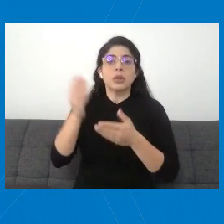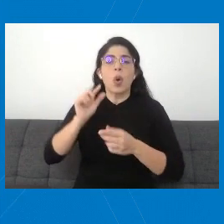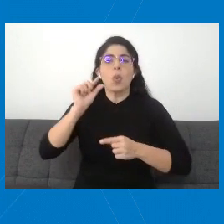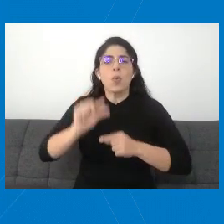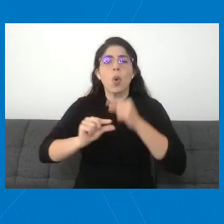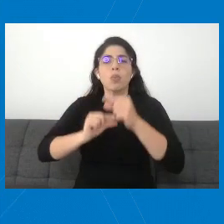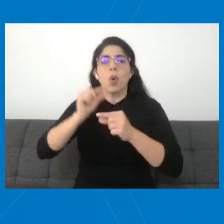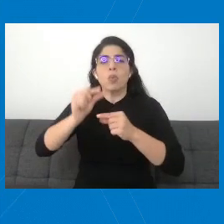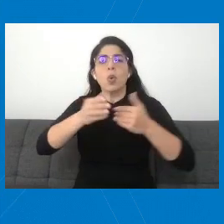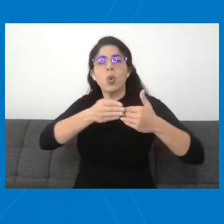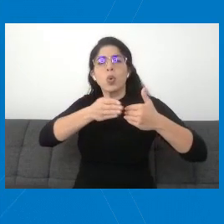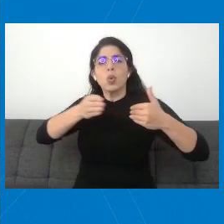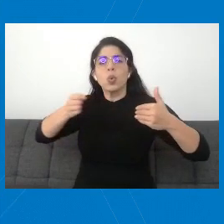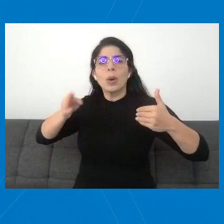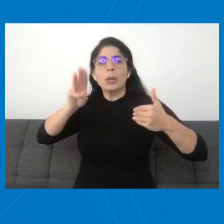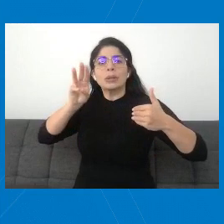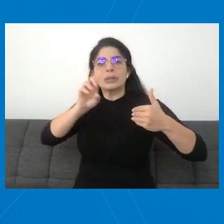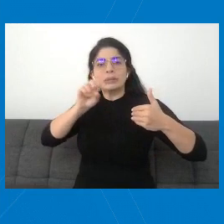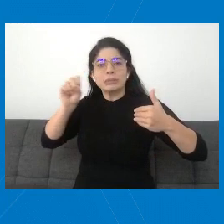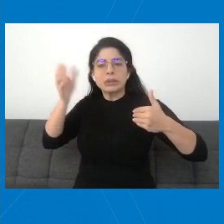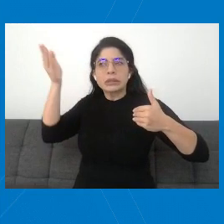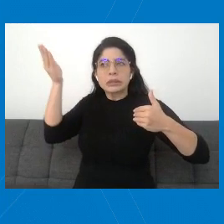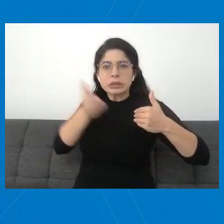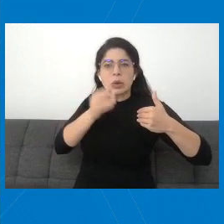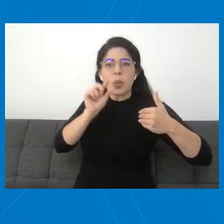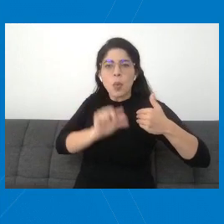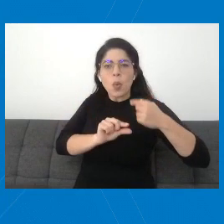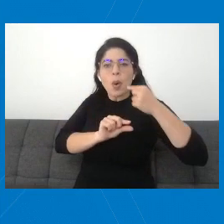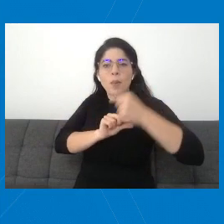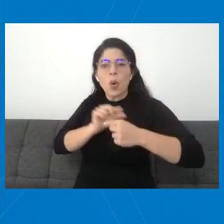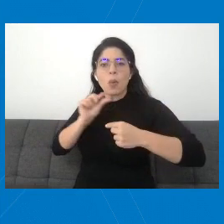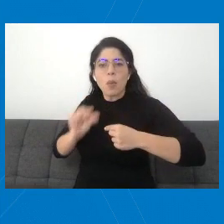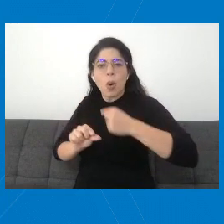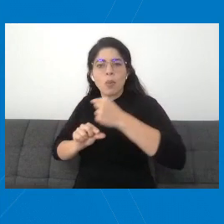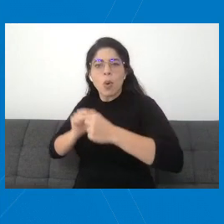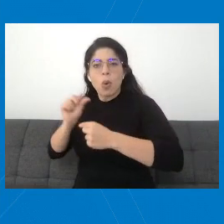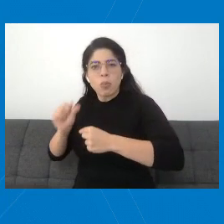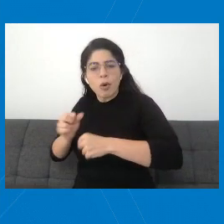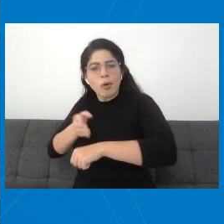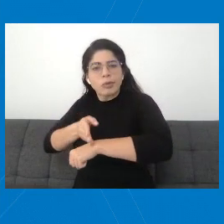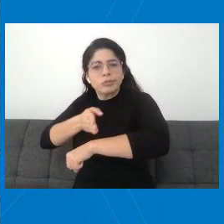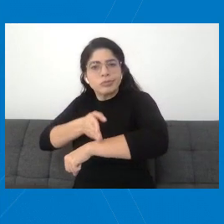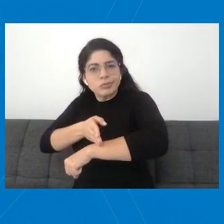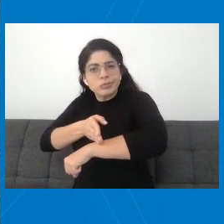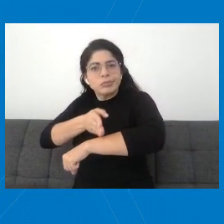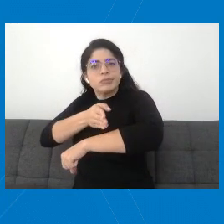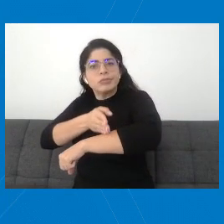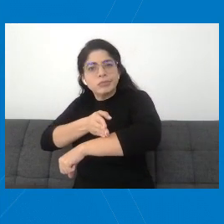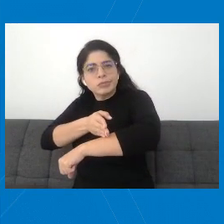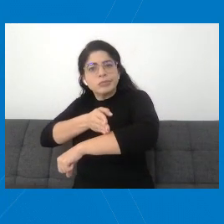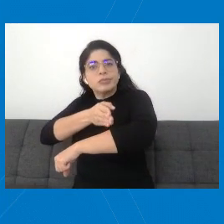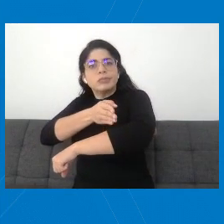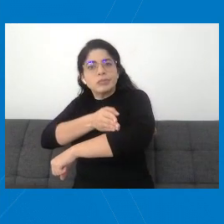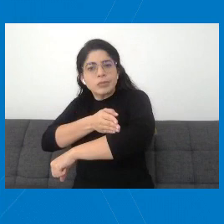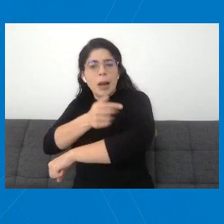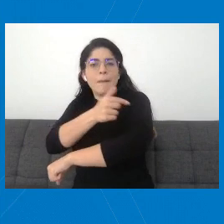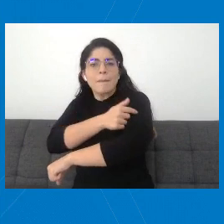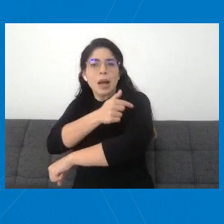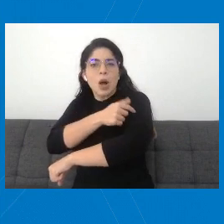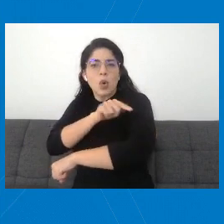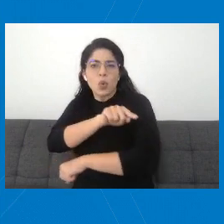Así que poco a poco se irá avanzando en la vacunación de estos niños.